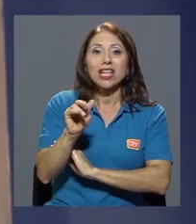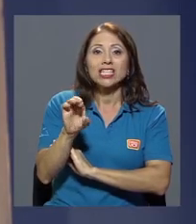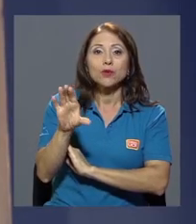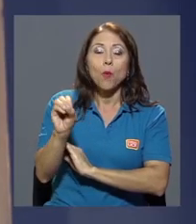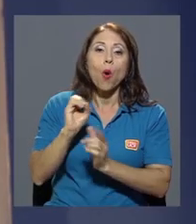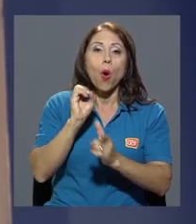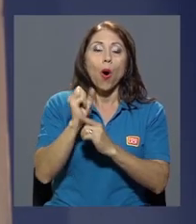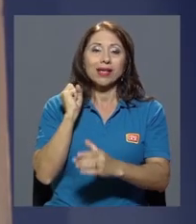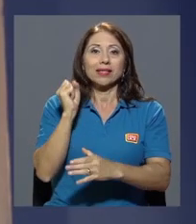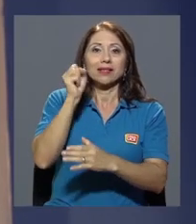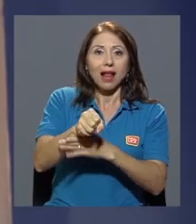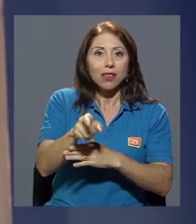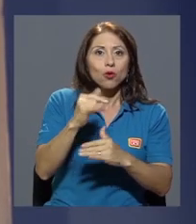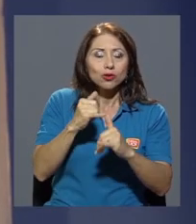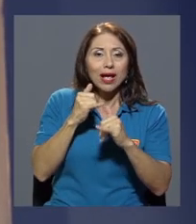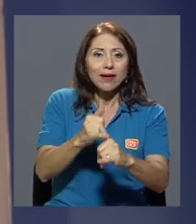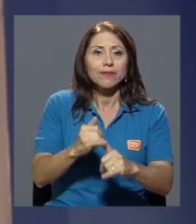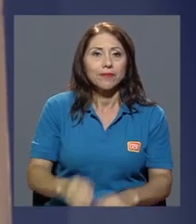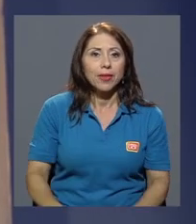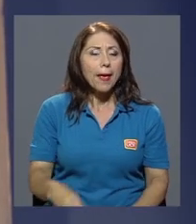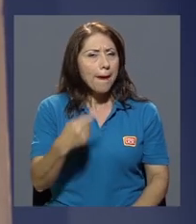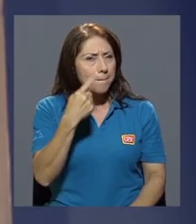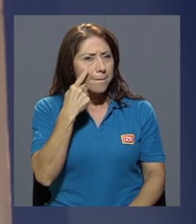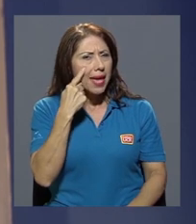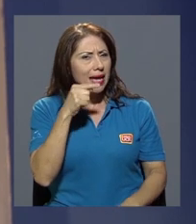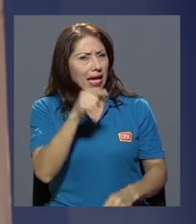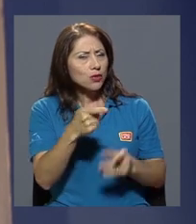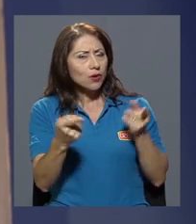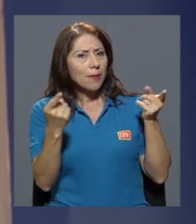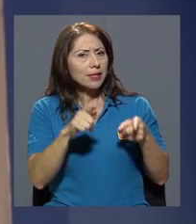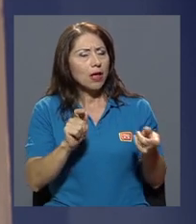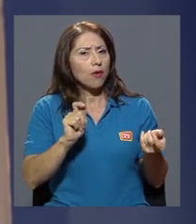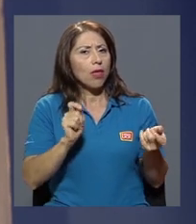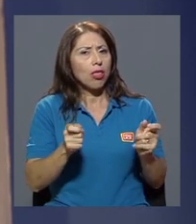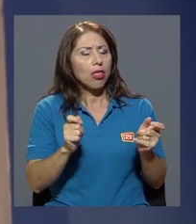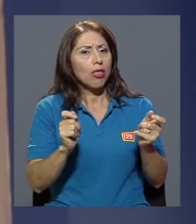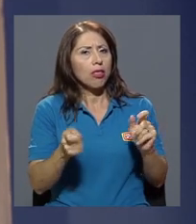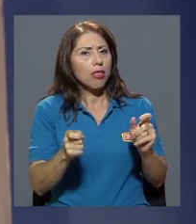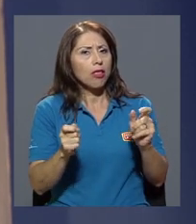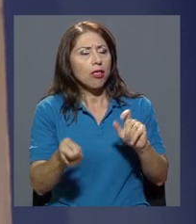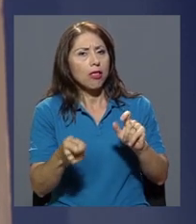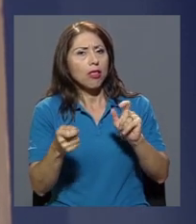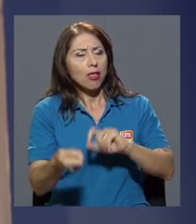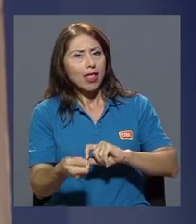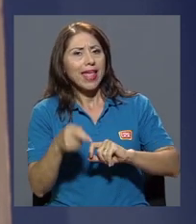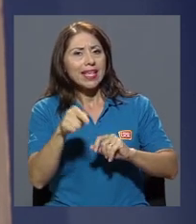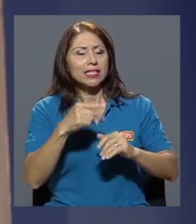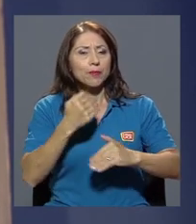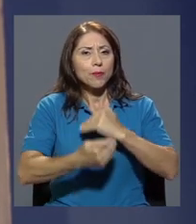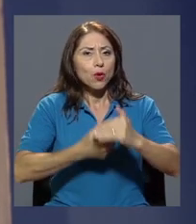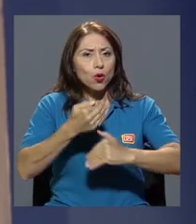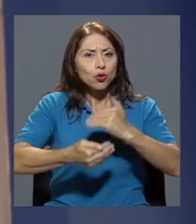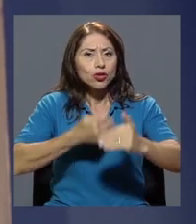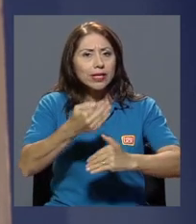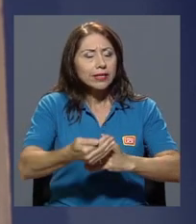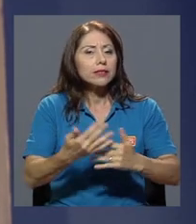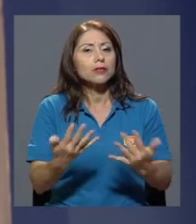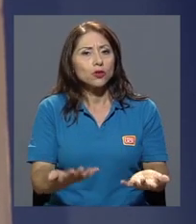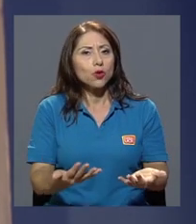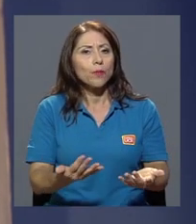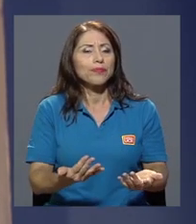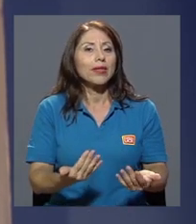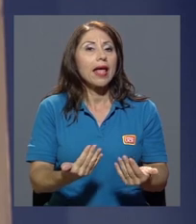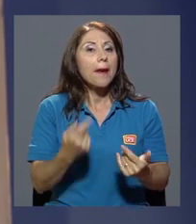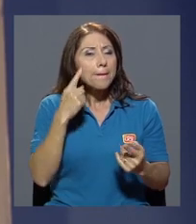Vea que esa mutación que se ha dado en este proceso va hacia una